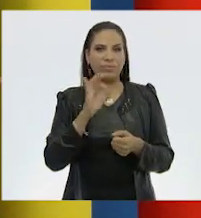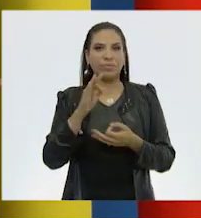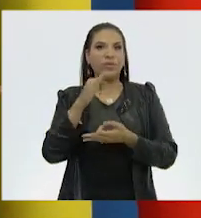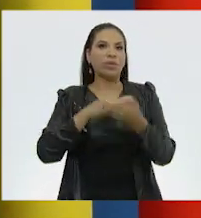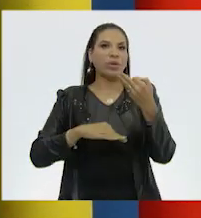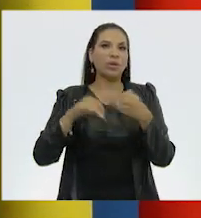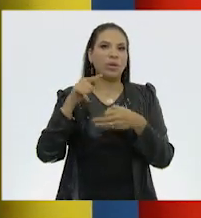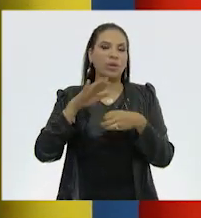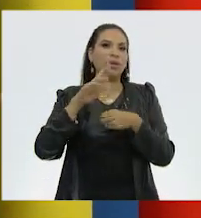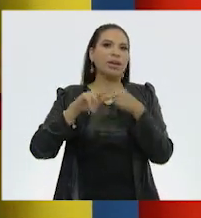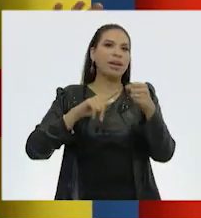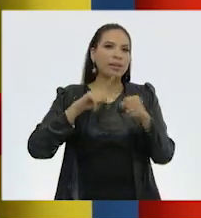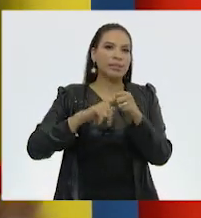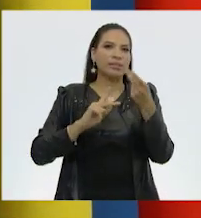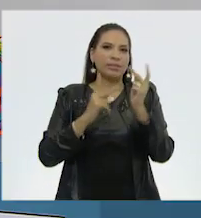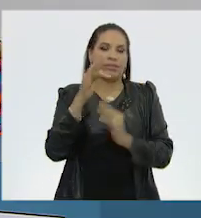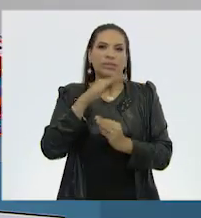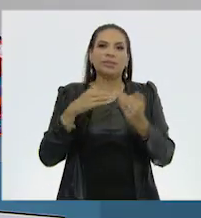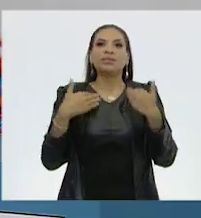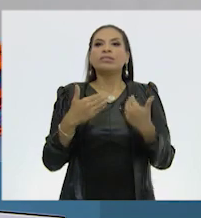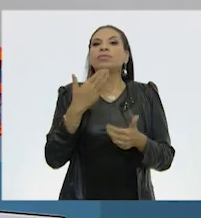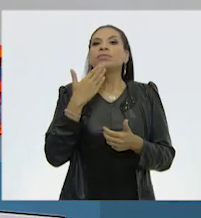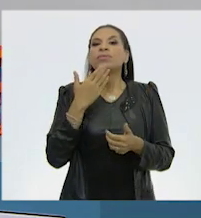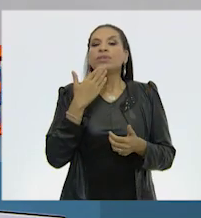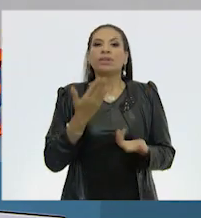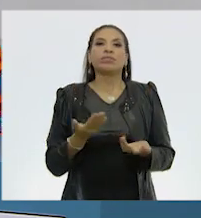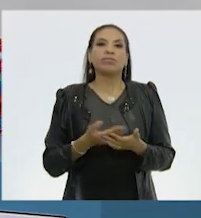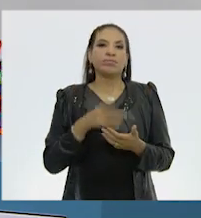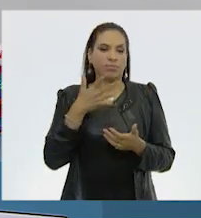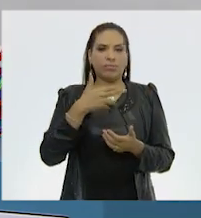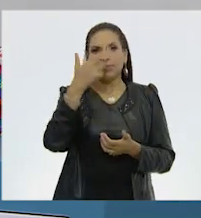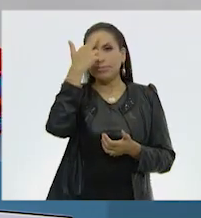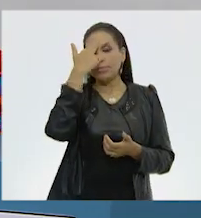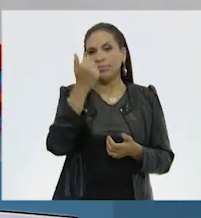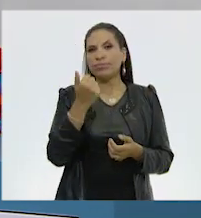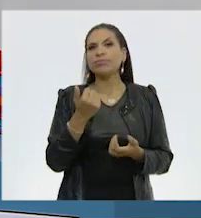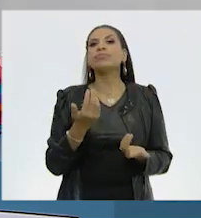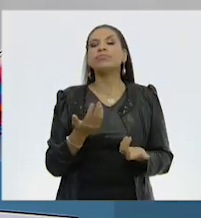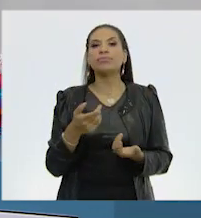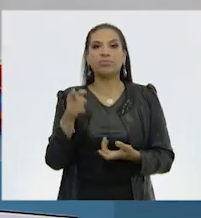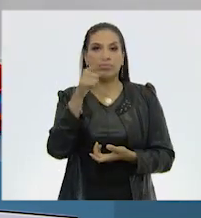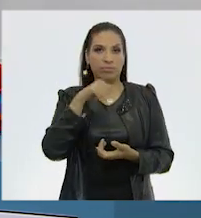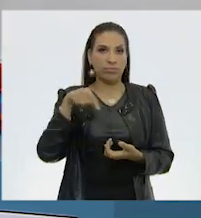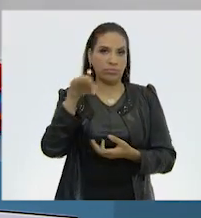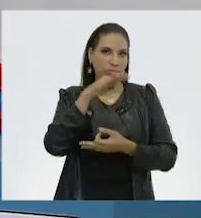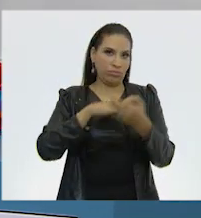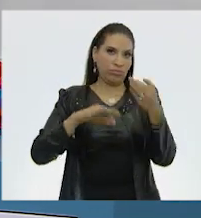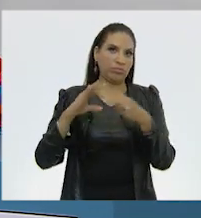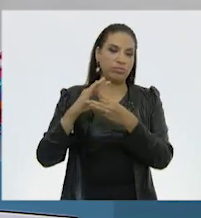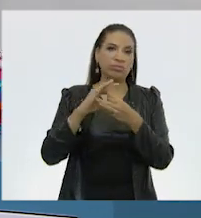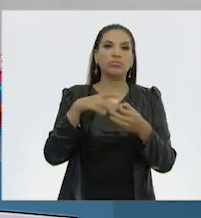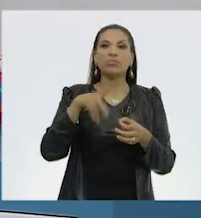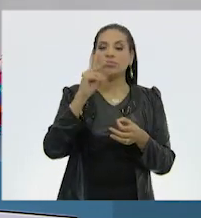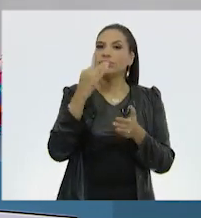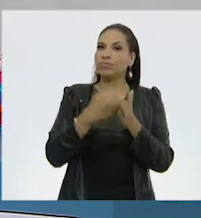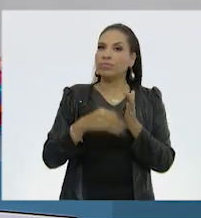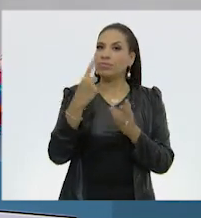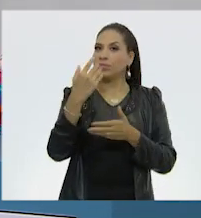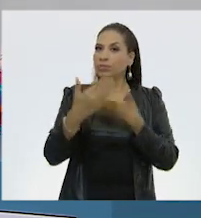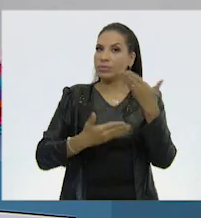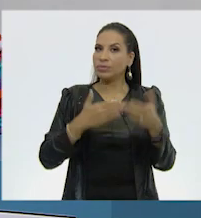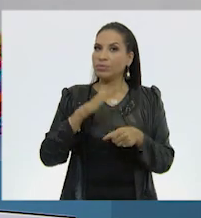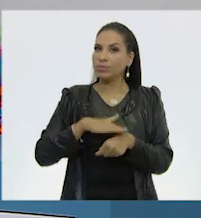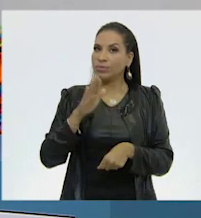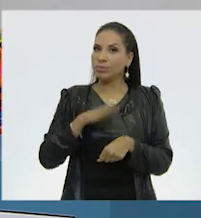un todo con la naturaleza. Claro que sí, Alex. Se entiende bien. Y tienes mucha razón, sobre todo. Somos un todo. Pero aún nos falta un servicio